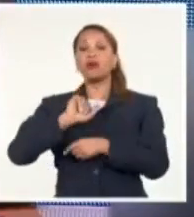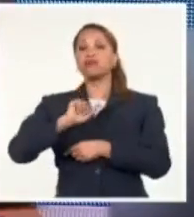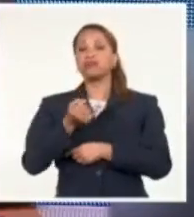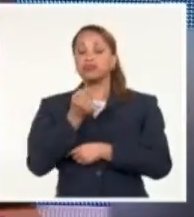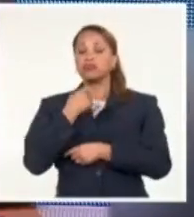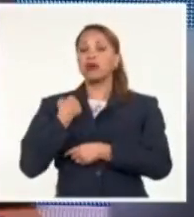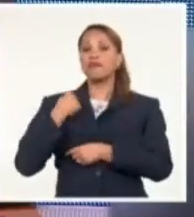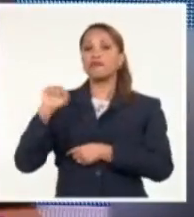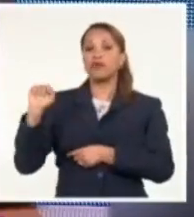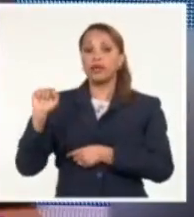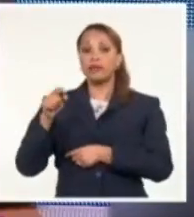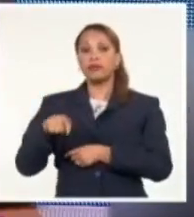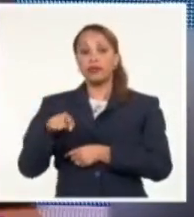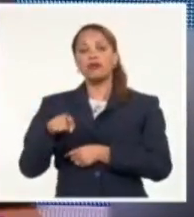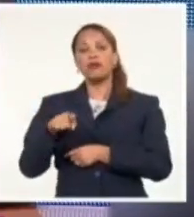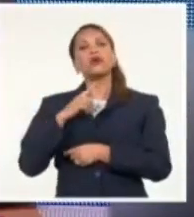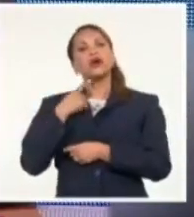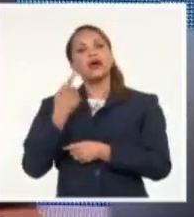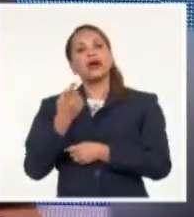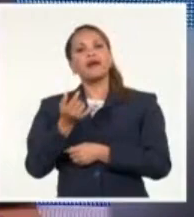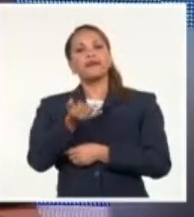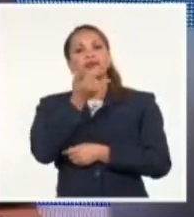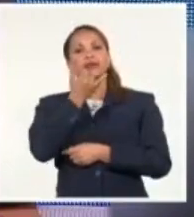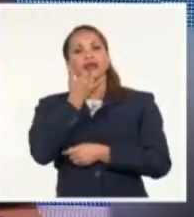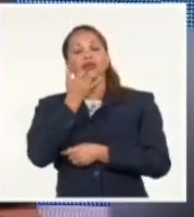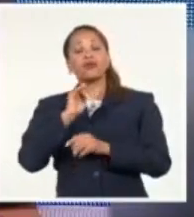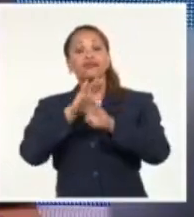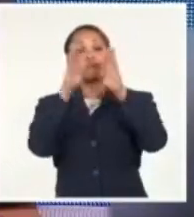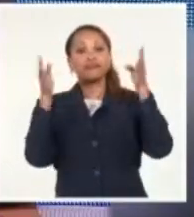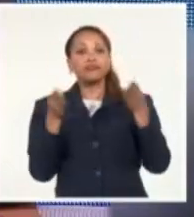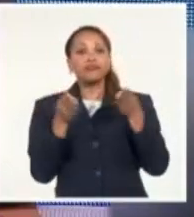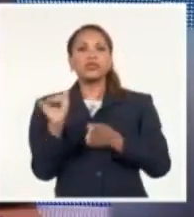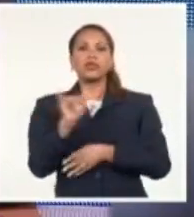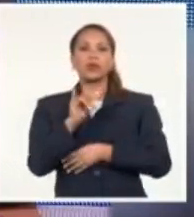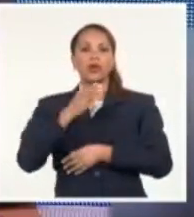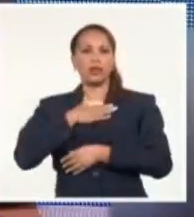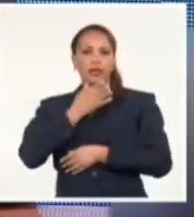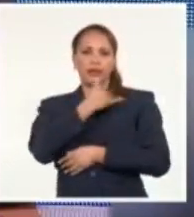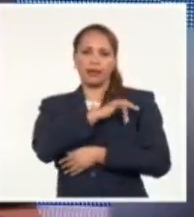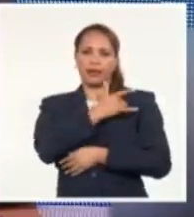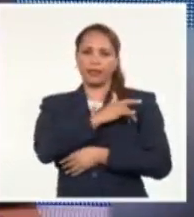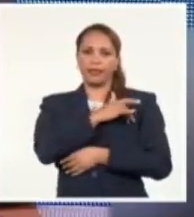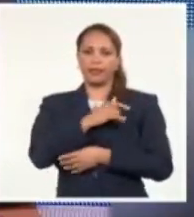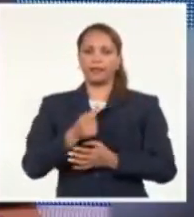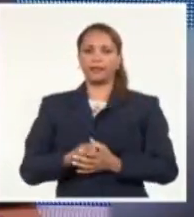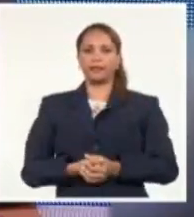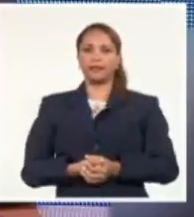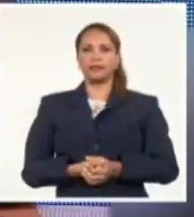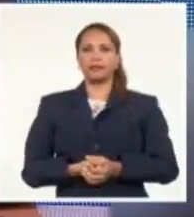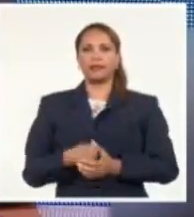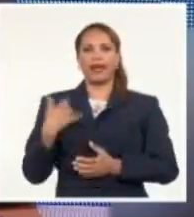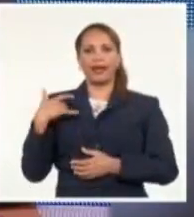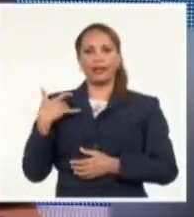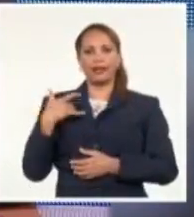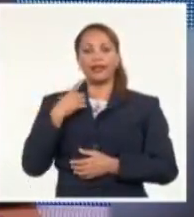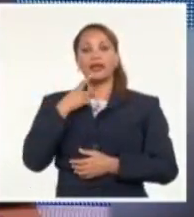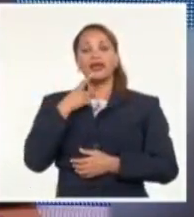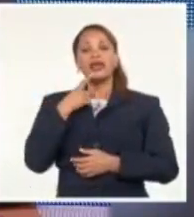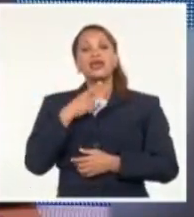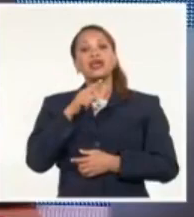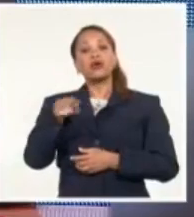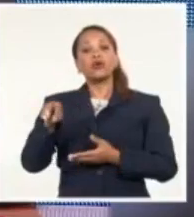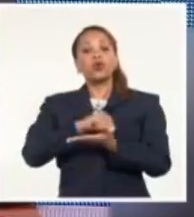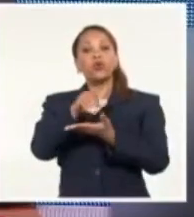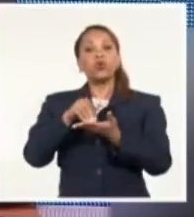violentos han proliferado en todo el mundo y también en nuestra región. Encontraron tierra fértil